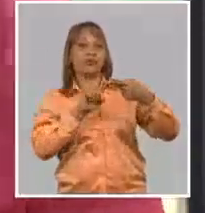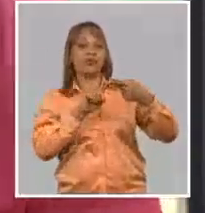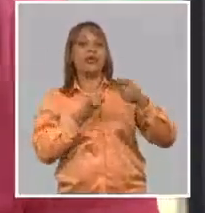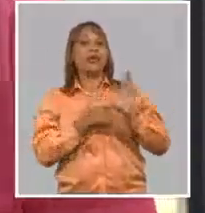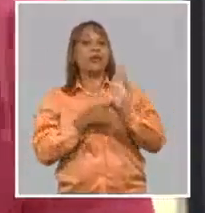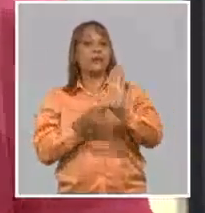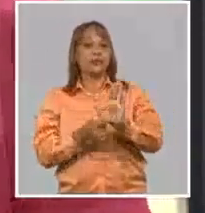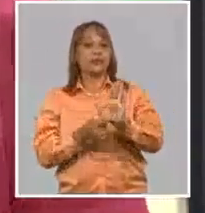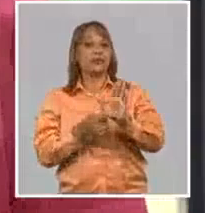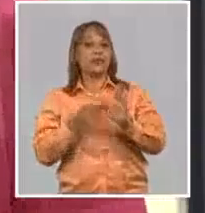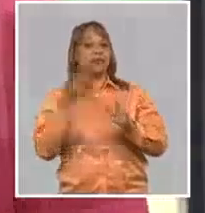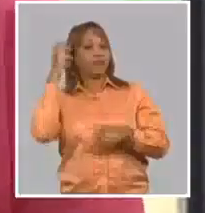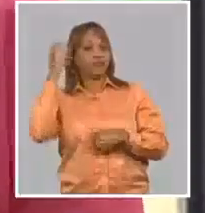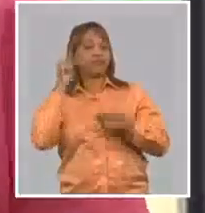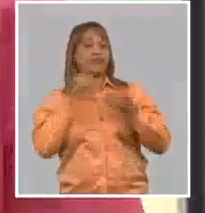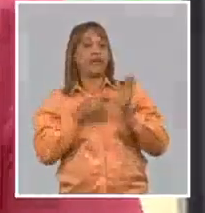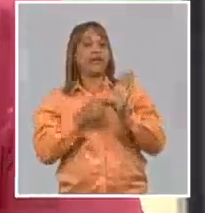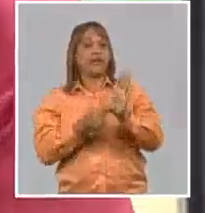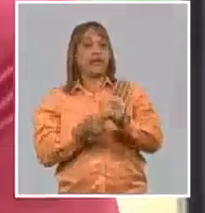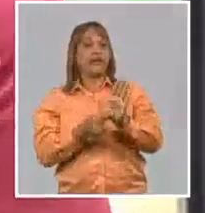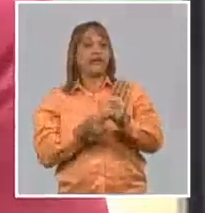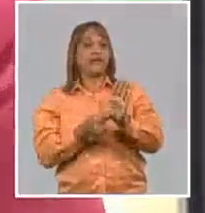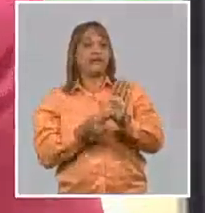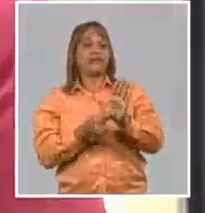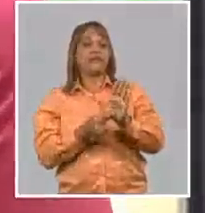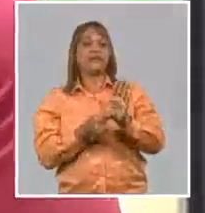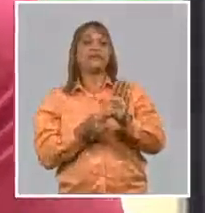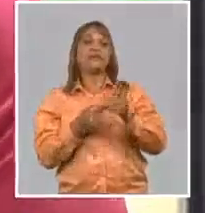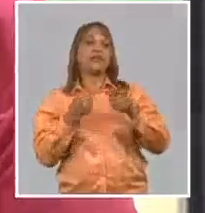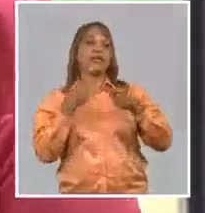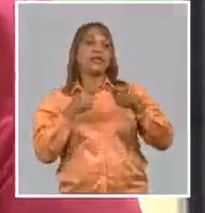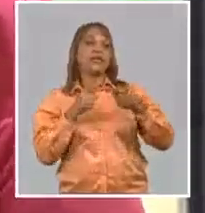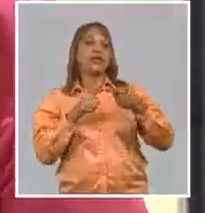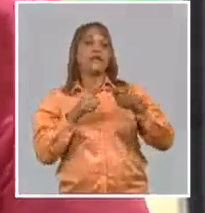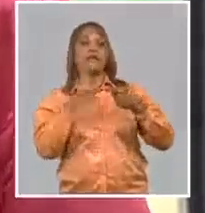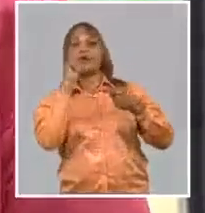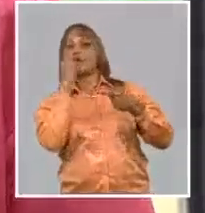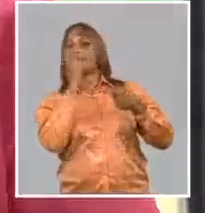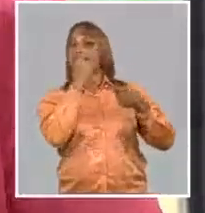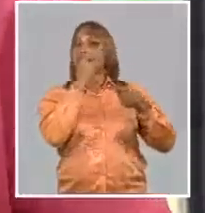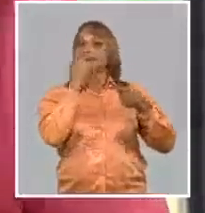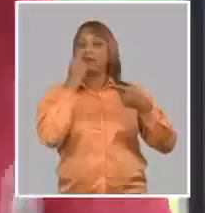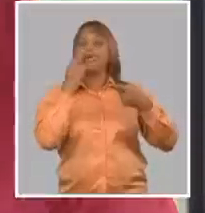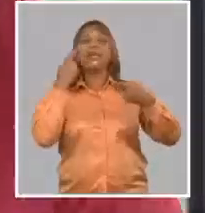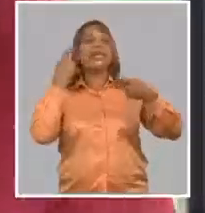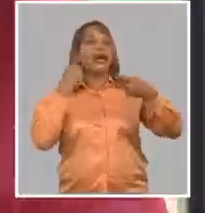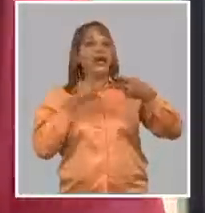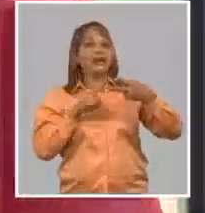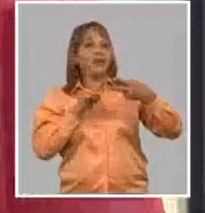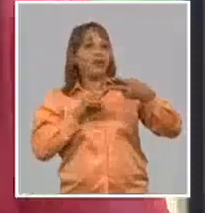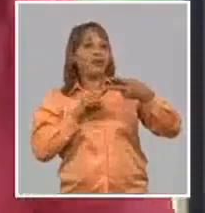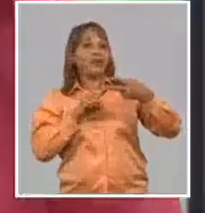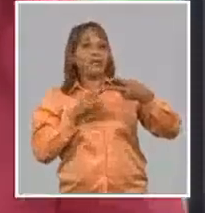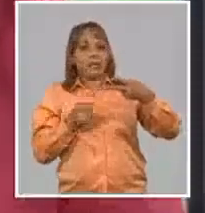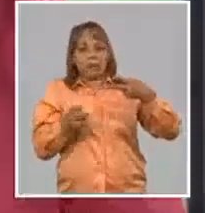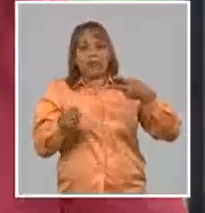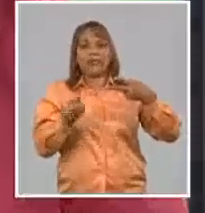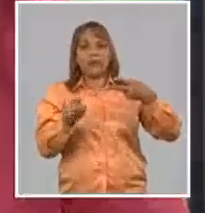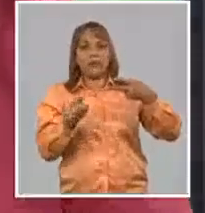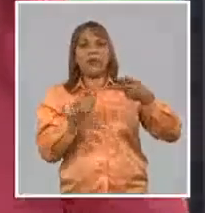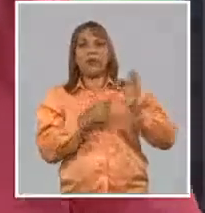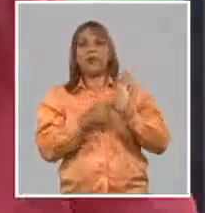a la autoridad reguladora del candidato nasal, administración por la vía nasal, y presentamos recientemente